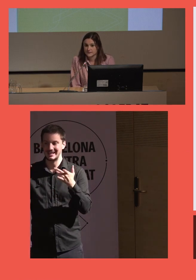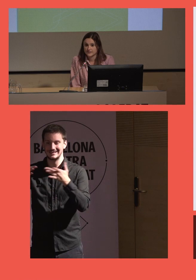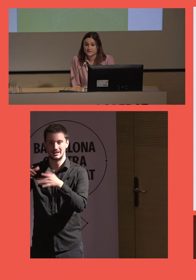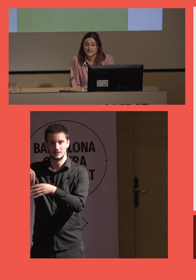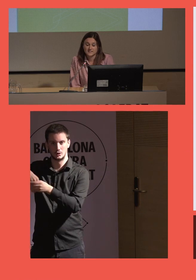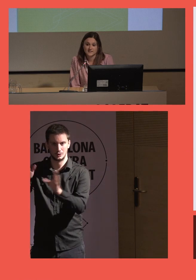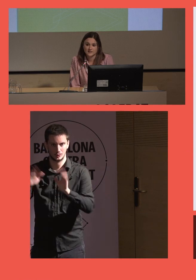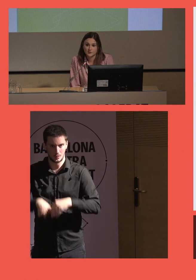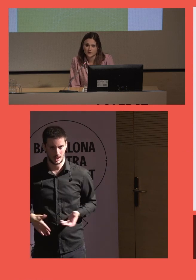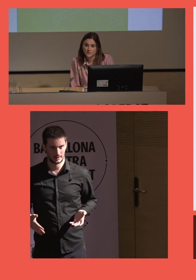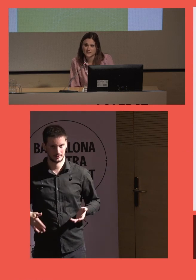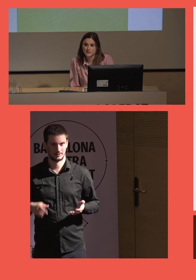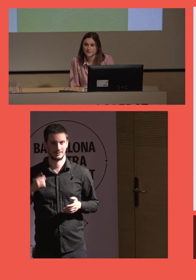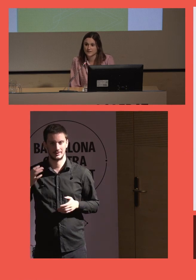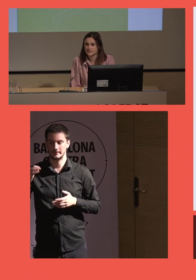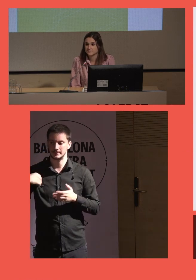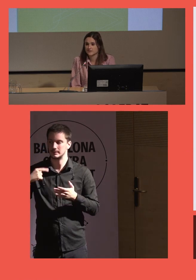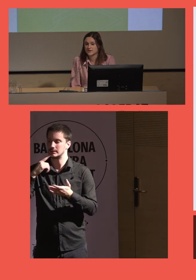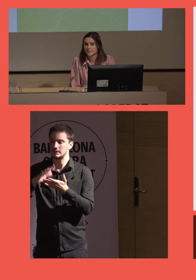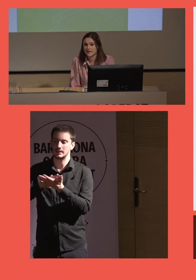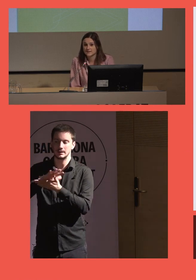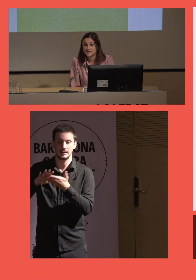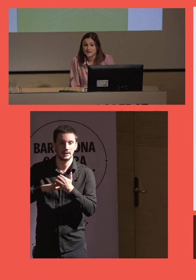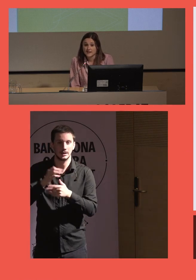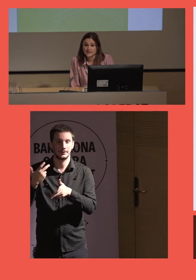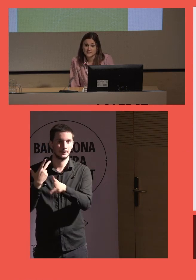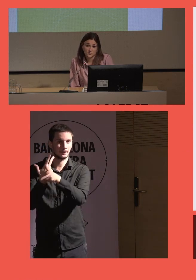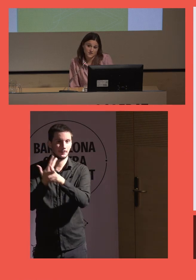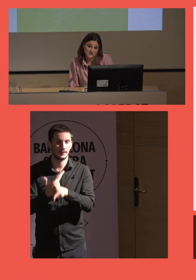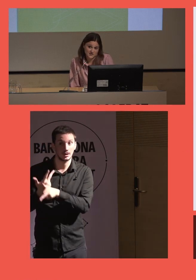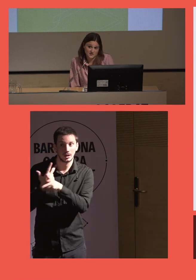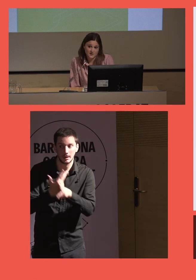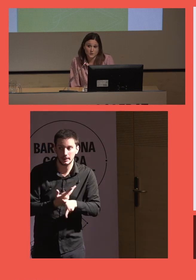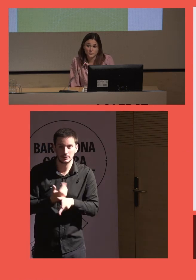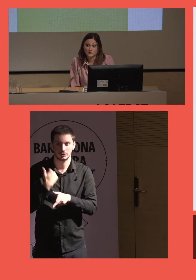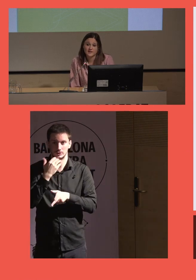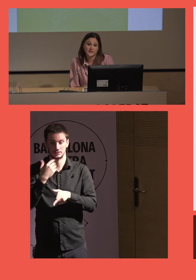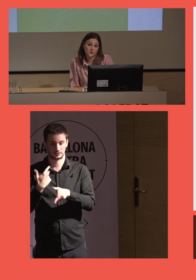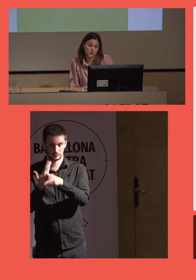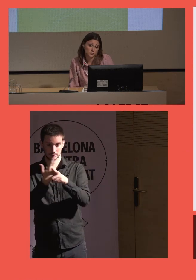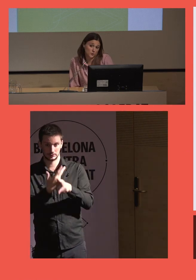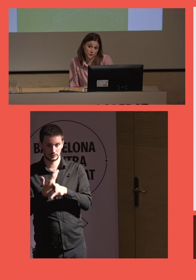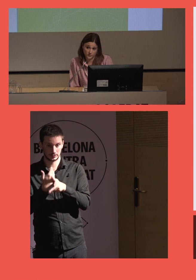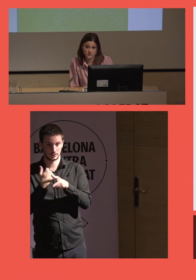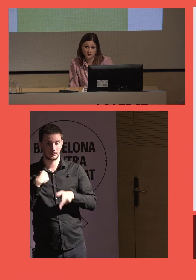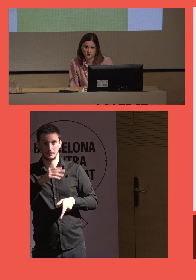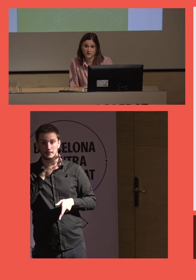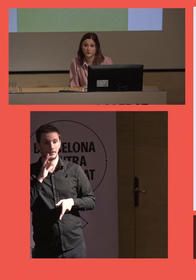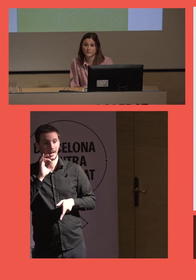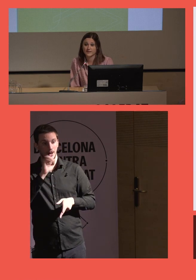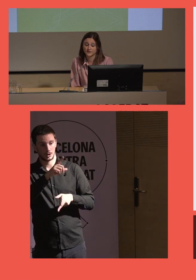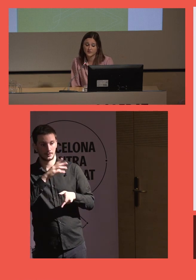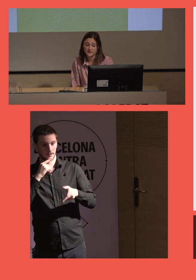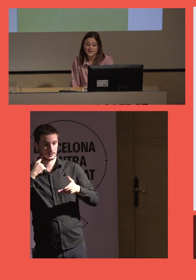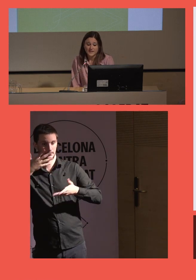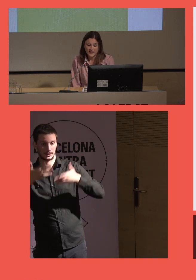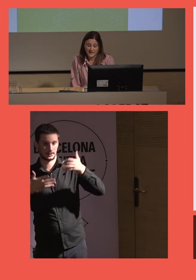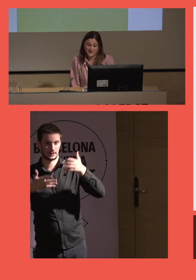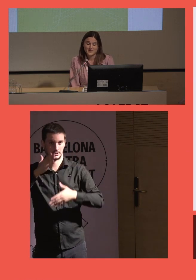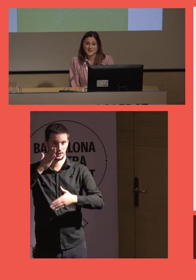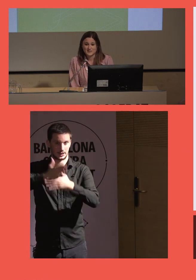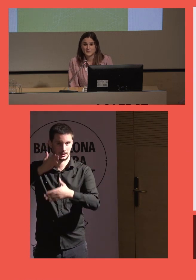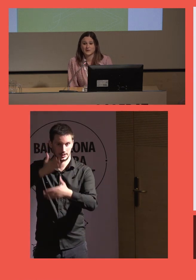llega, ¿no? Ya se tienen conversaciones, videollamadas en las que no sabes si estás hablando con tu madre o un robot se ha comido a tu madre, ¿no?